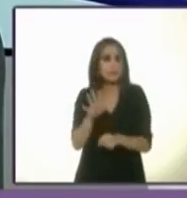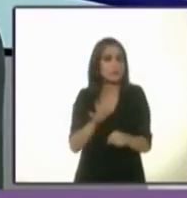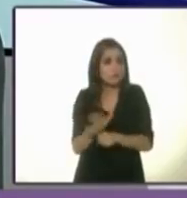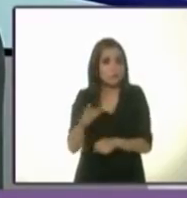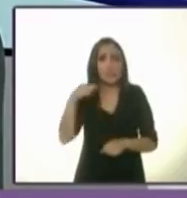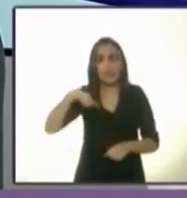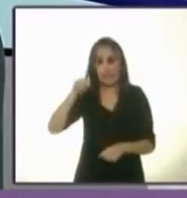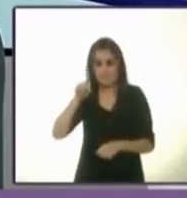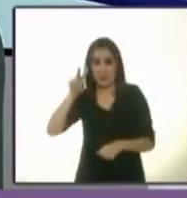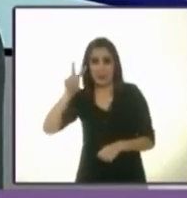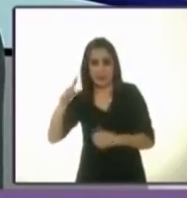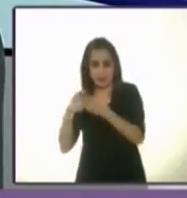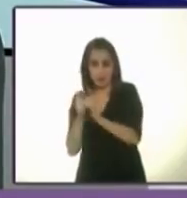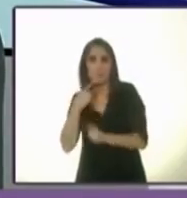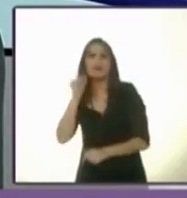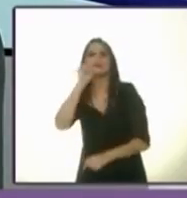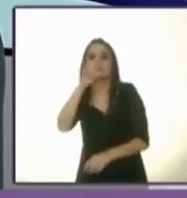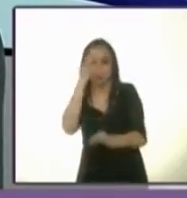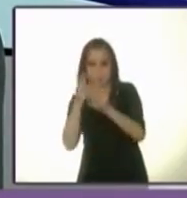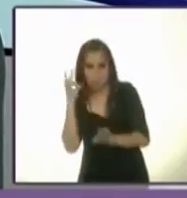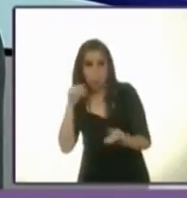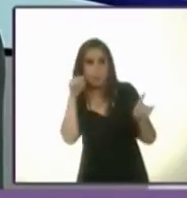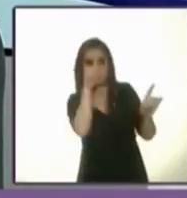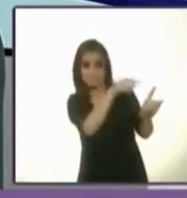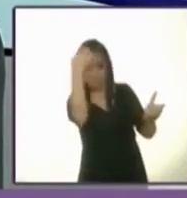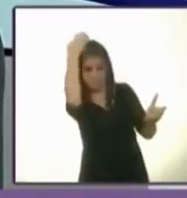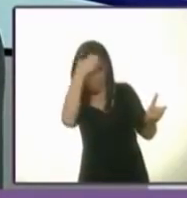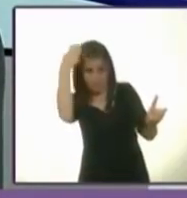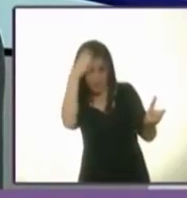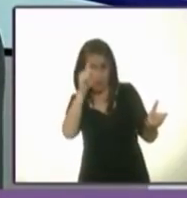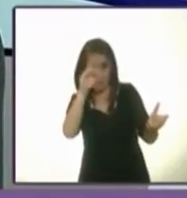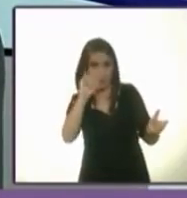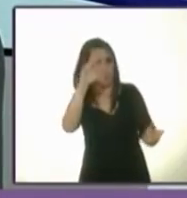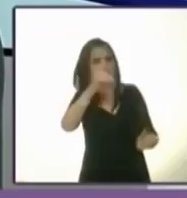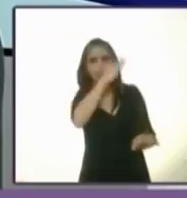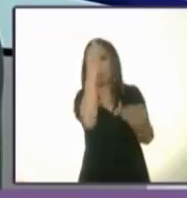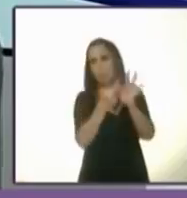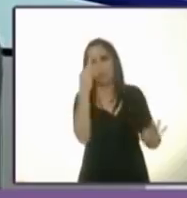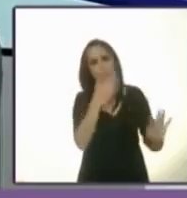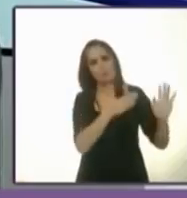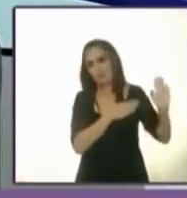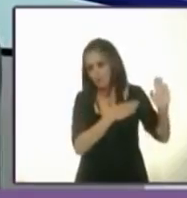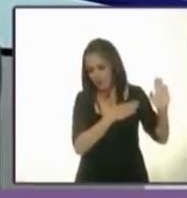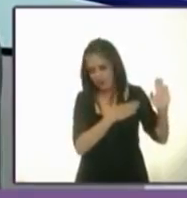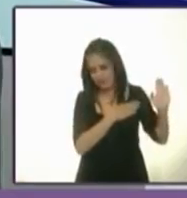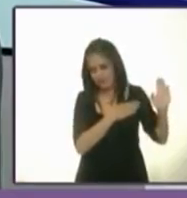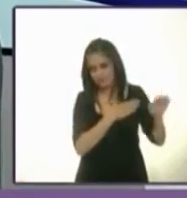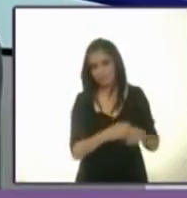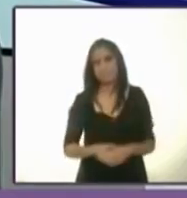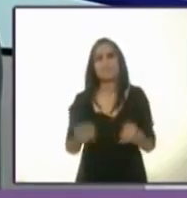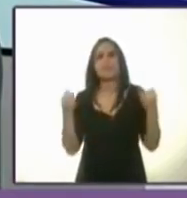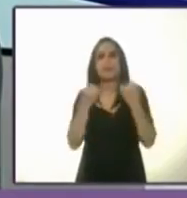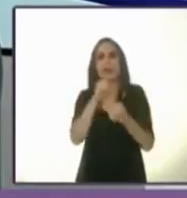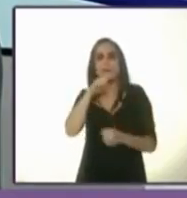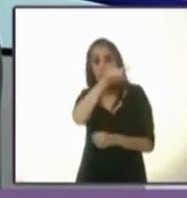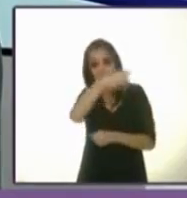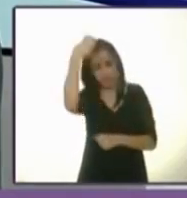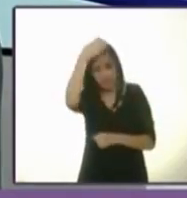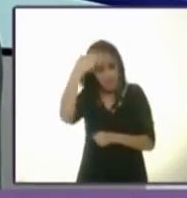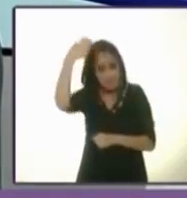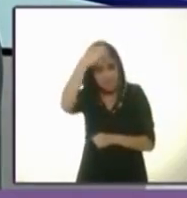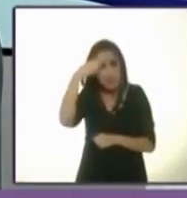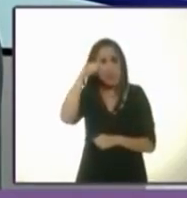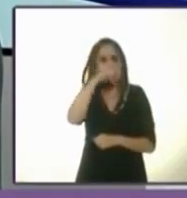sí ha cumplido, Miquel Arreola no cumplió esta promesa. Y creo que es importante decir que además Miquel ha